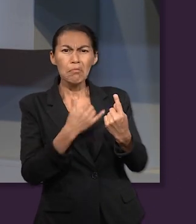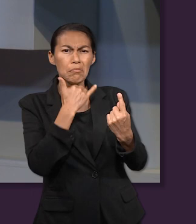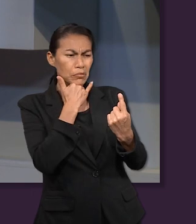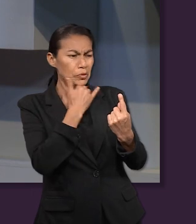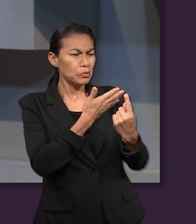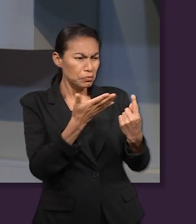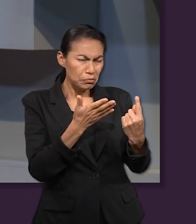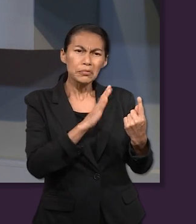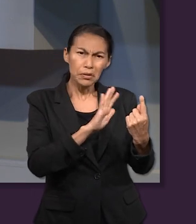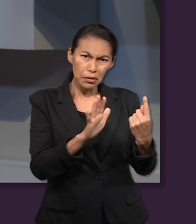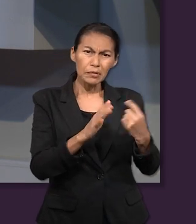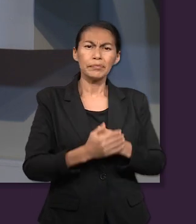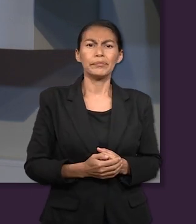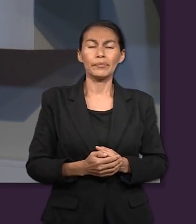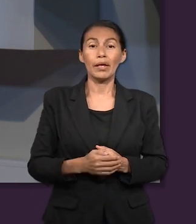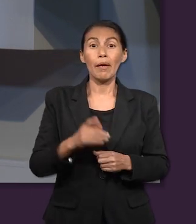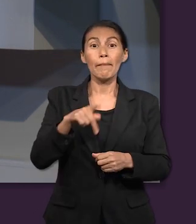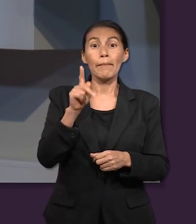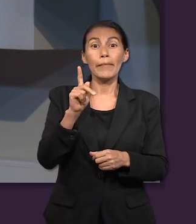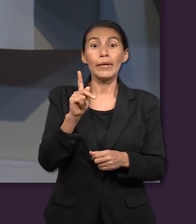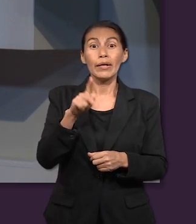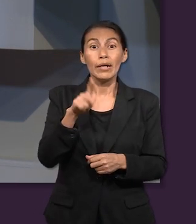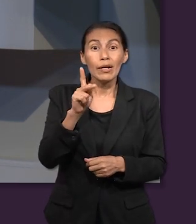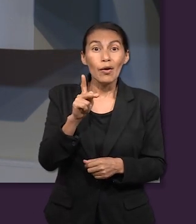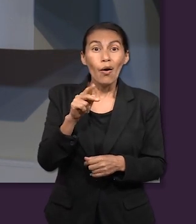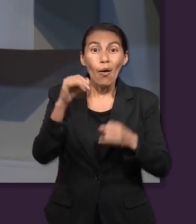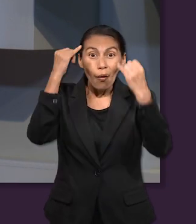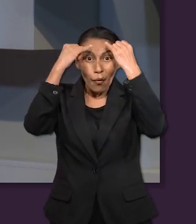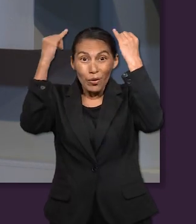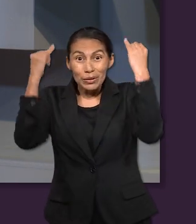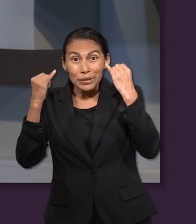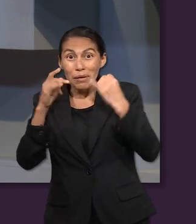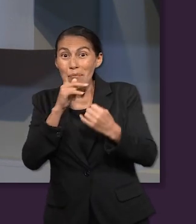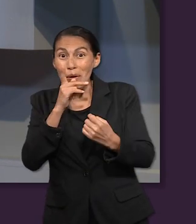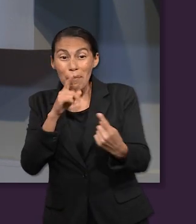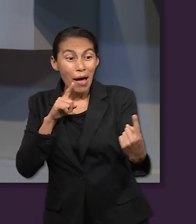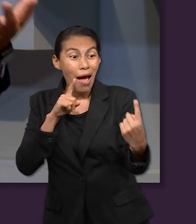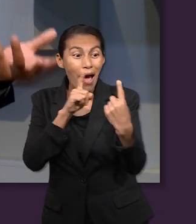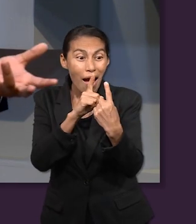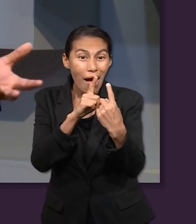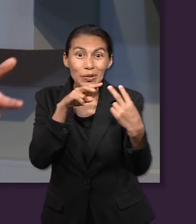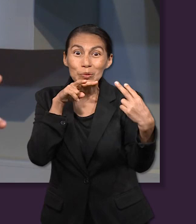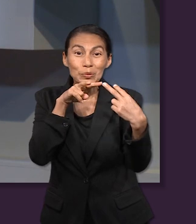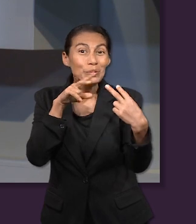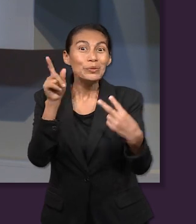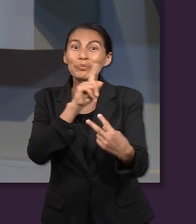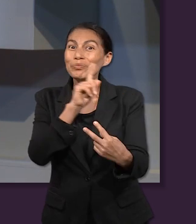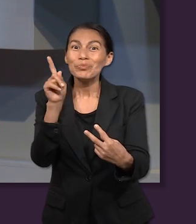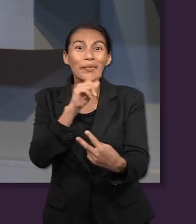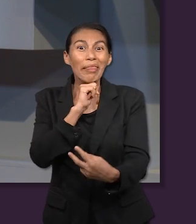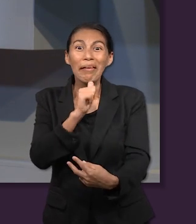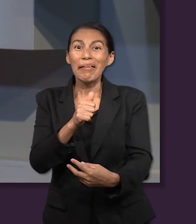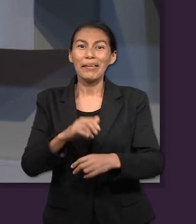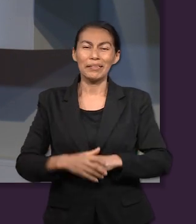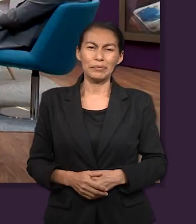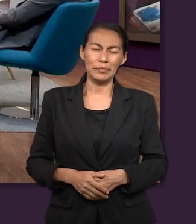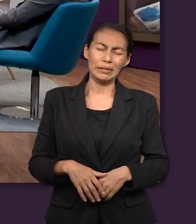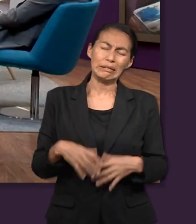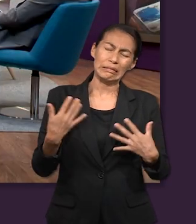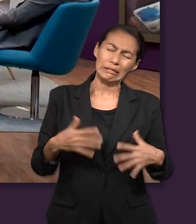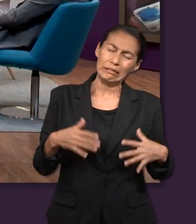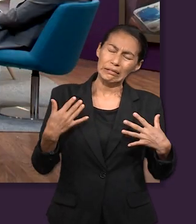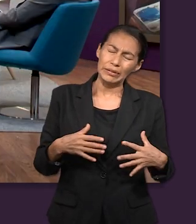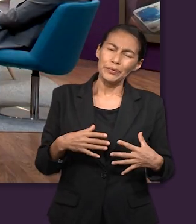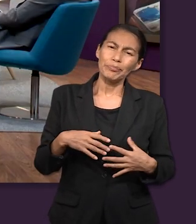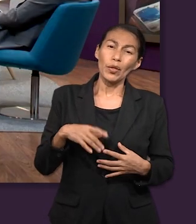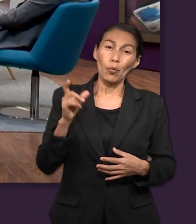perdonó. Pero ahora hay un punto importante. Jacob, este de José, no ha visto a su hermano, a su padre. A su padre. O